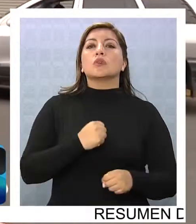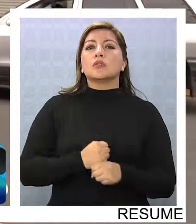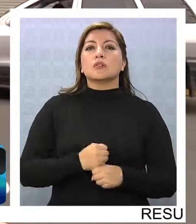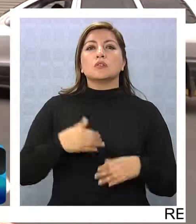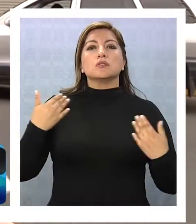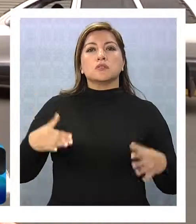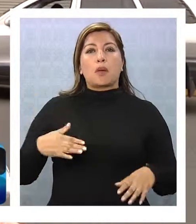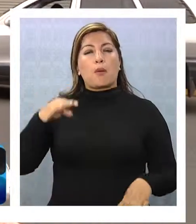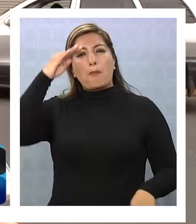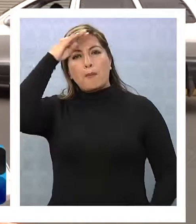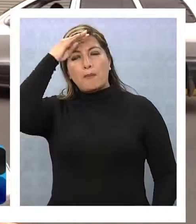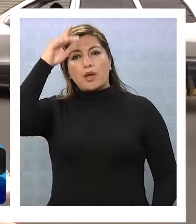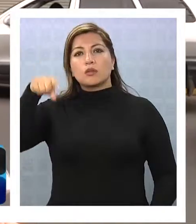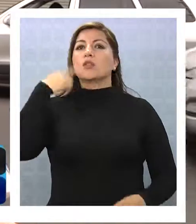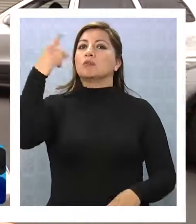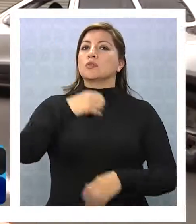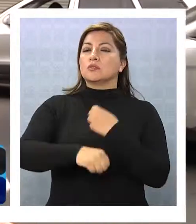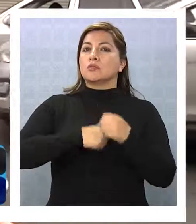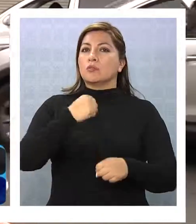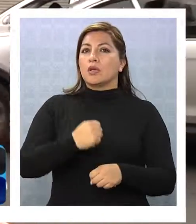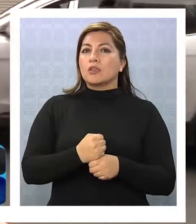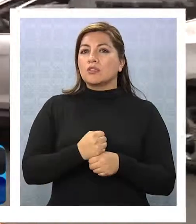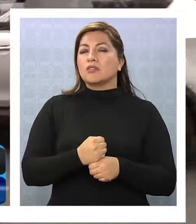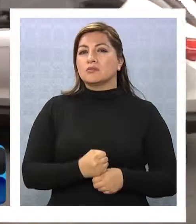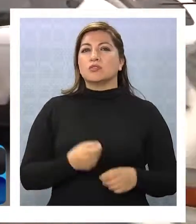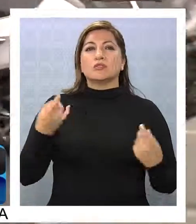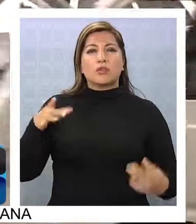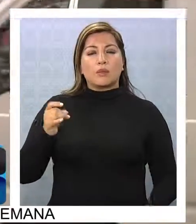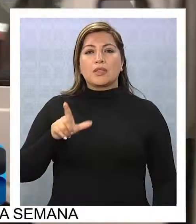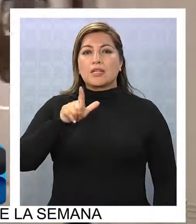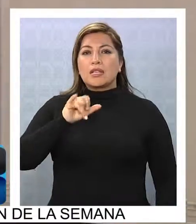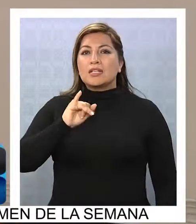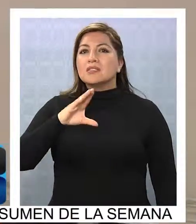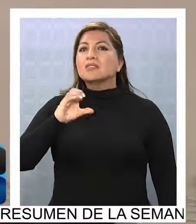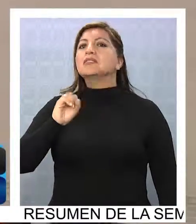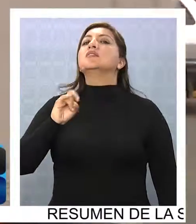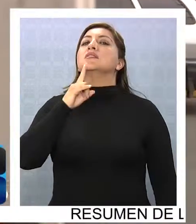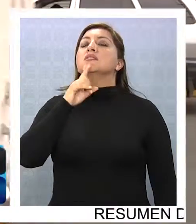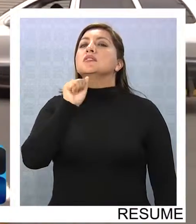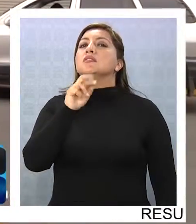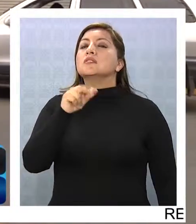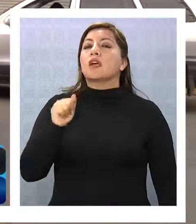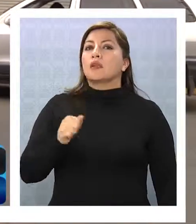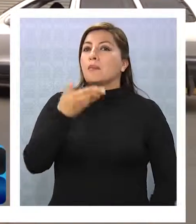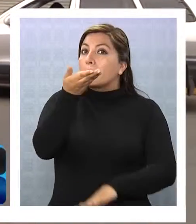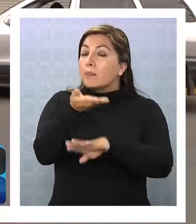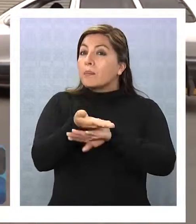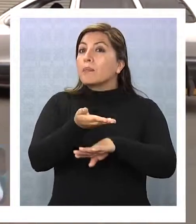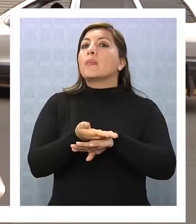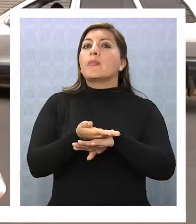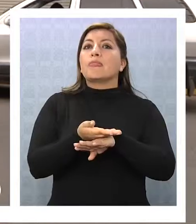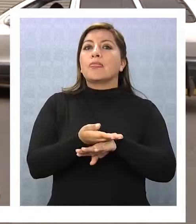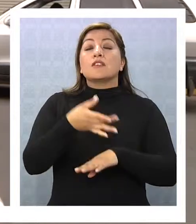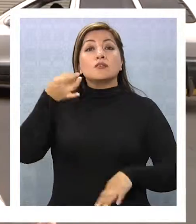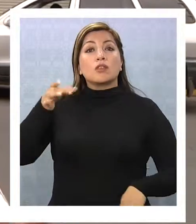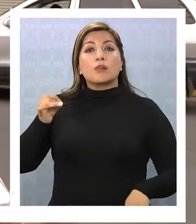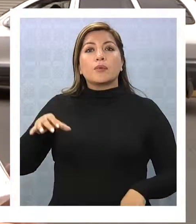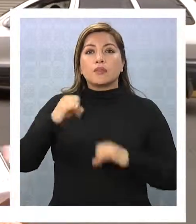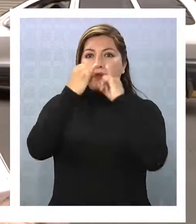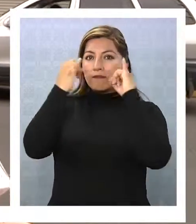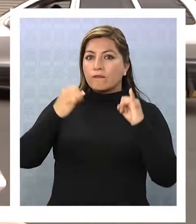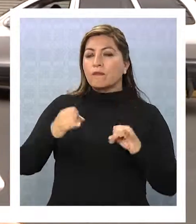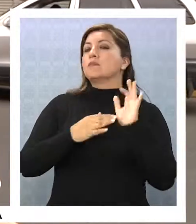recién estaríamos partiendo con la licitación. Esa licitación bordea el diseño que está hoy día actualmente en